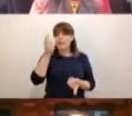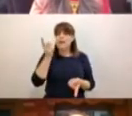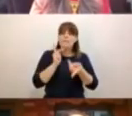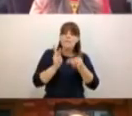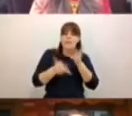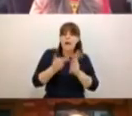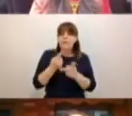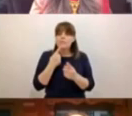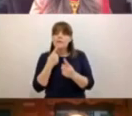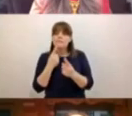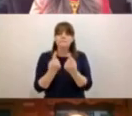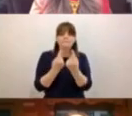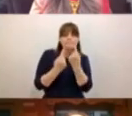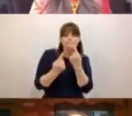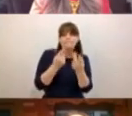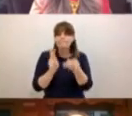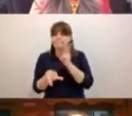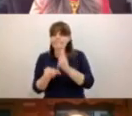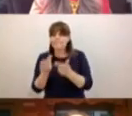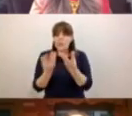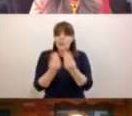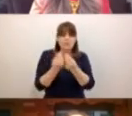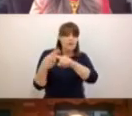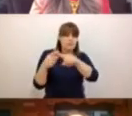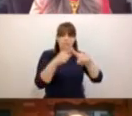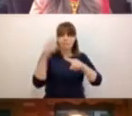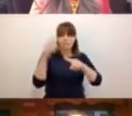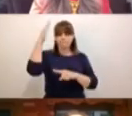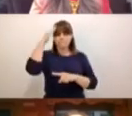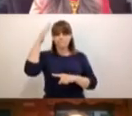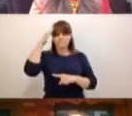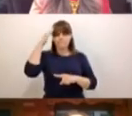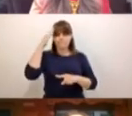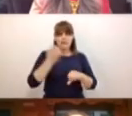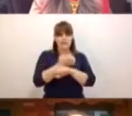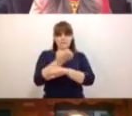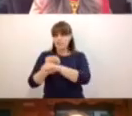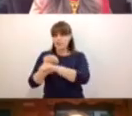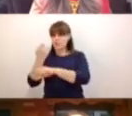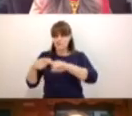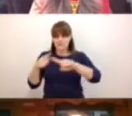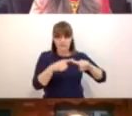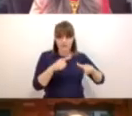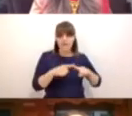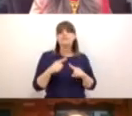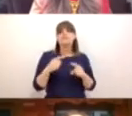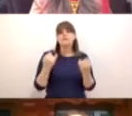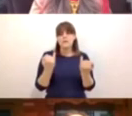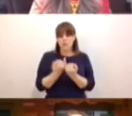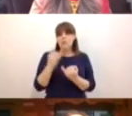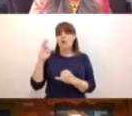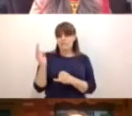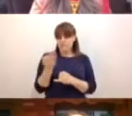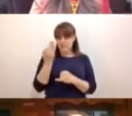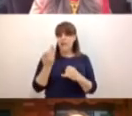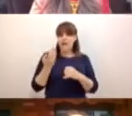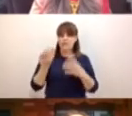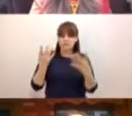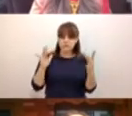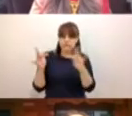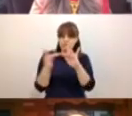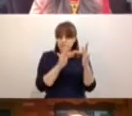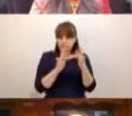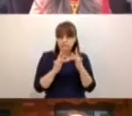el secretario de Guadalupe Suma y otras autoridades federales. Resalto mucho este punto porque este diálogo nos ha permitido